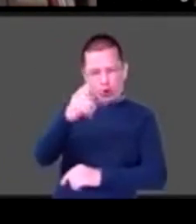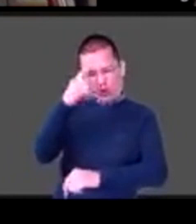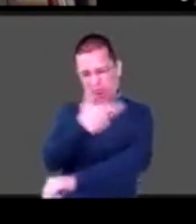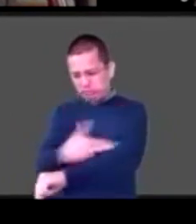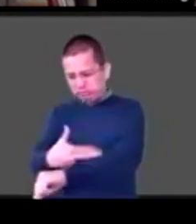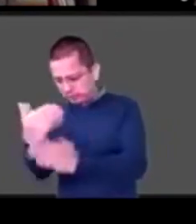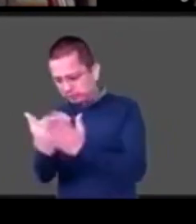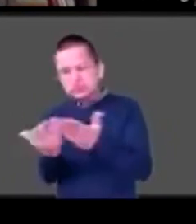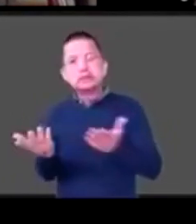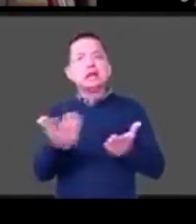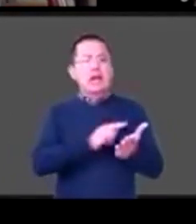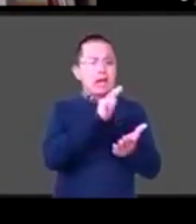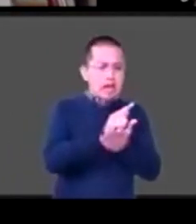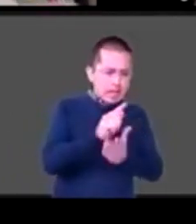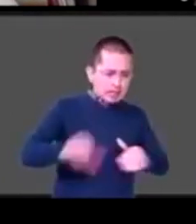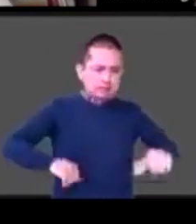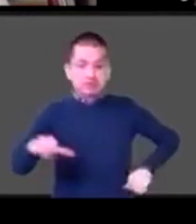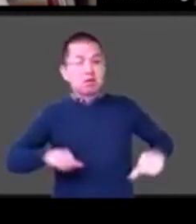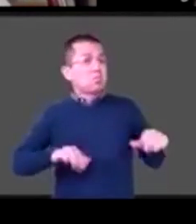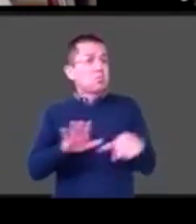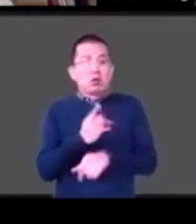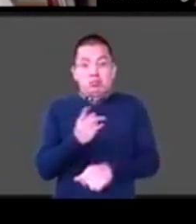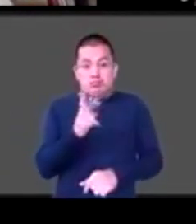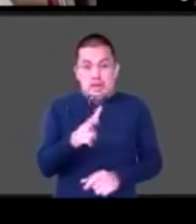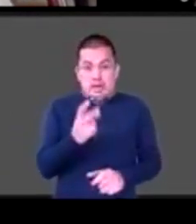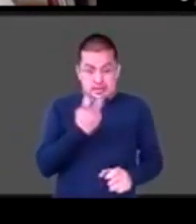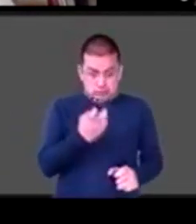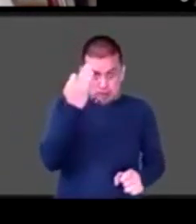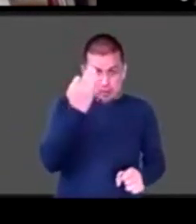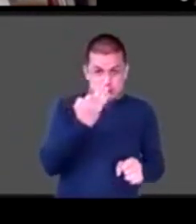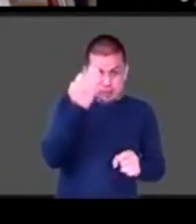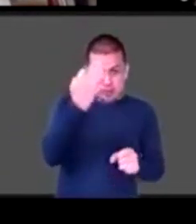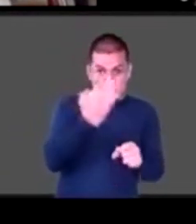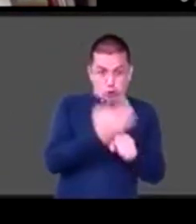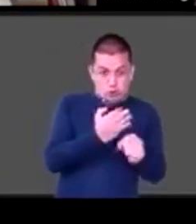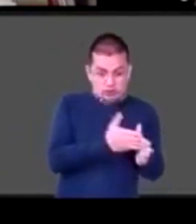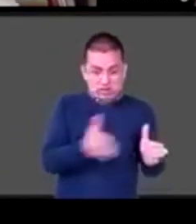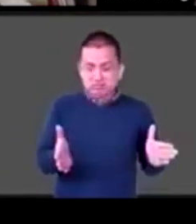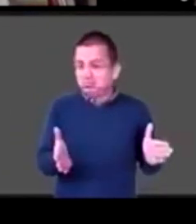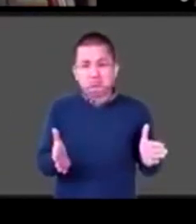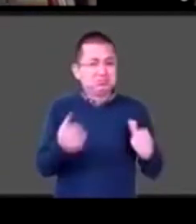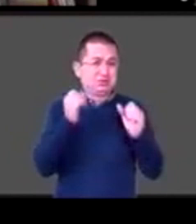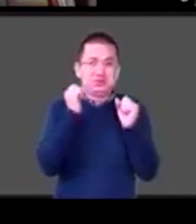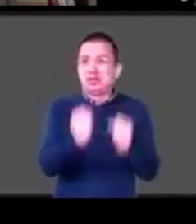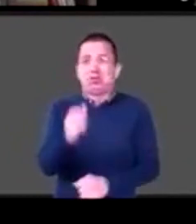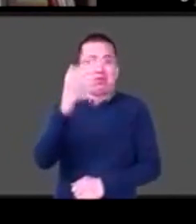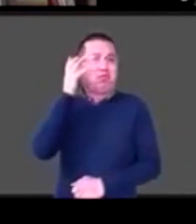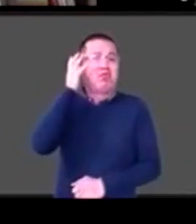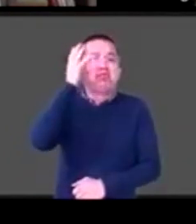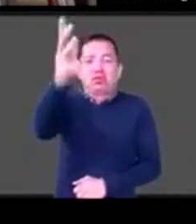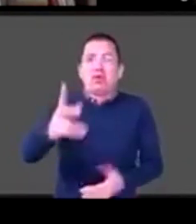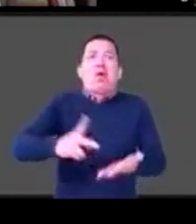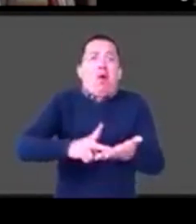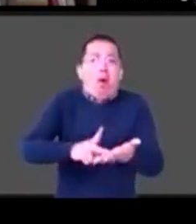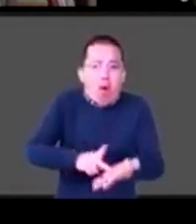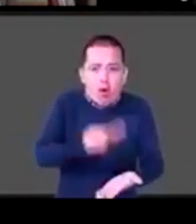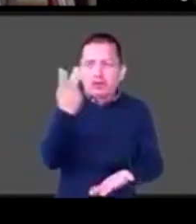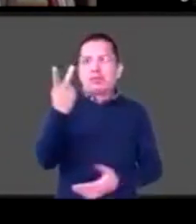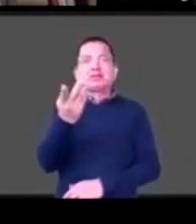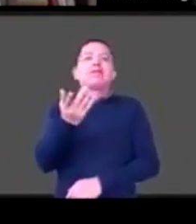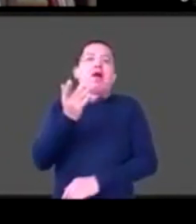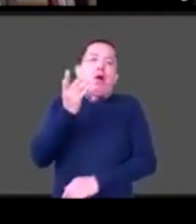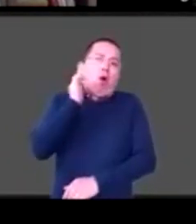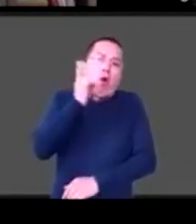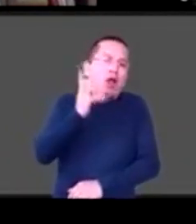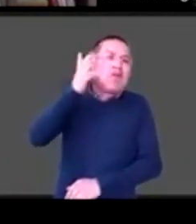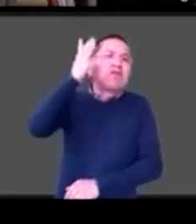solo es el principio de algo que estamos viviendo ahora y que seguramente se repetirá esperemos que en menor proporción con menor fuerza